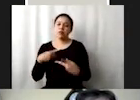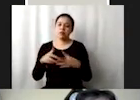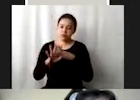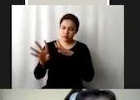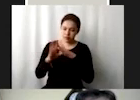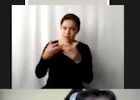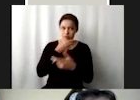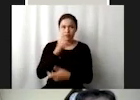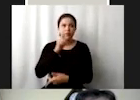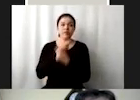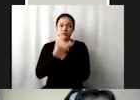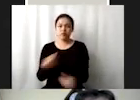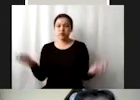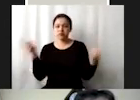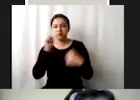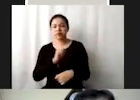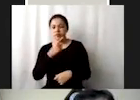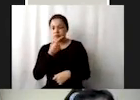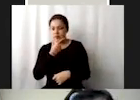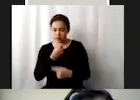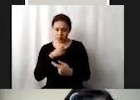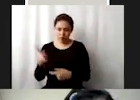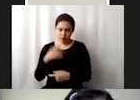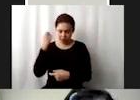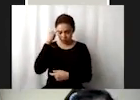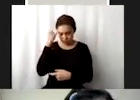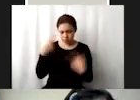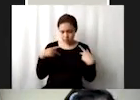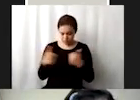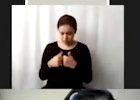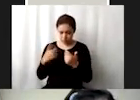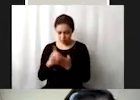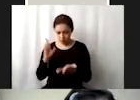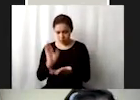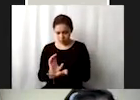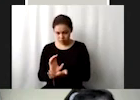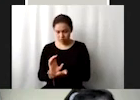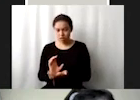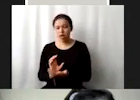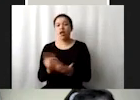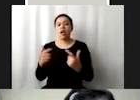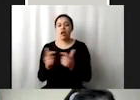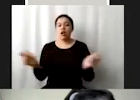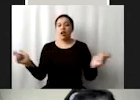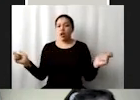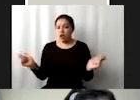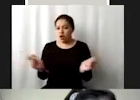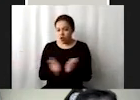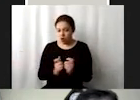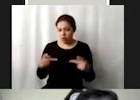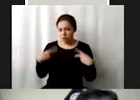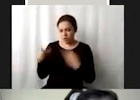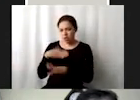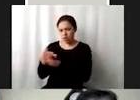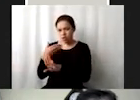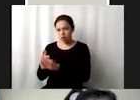adolescentes pueblos indígenas personas con discapacidad grupos históricamente vulnerados entre muchas